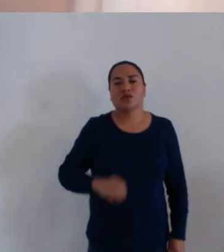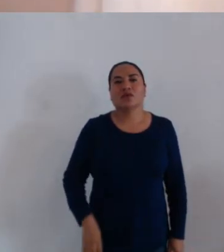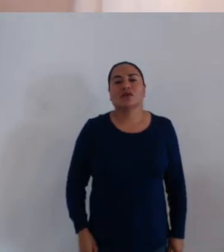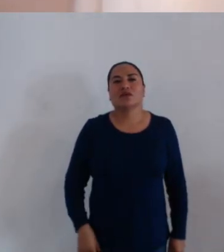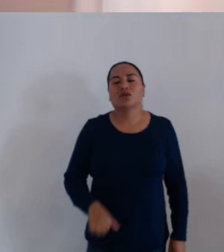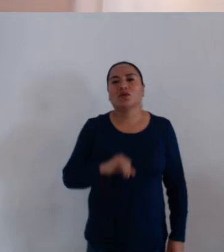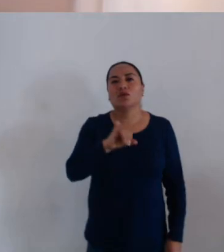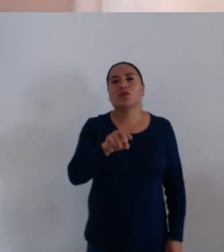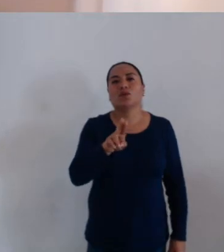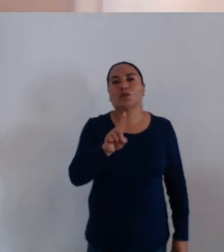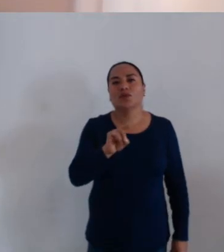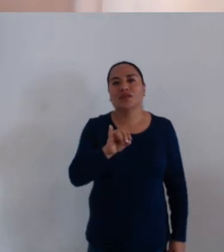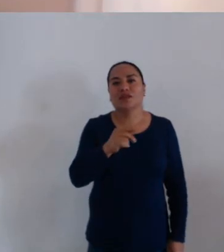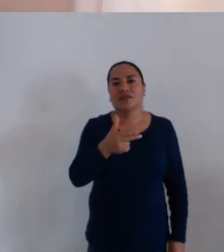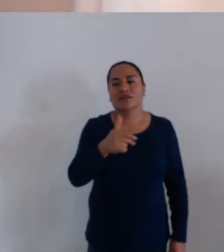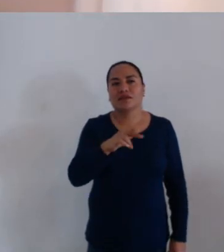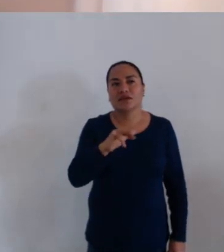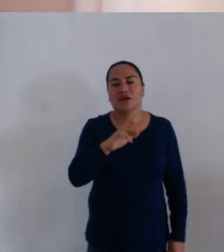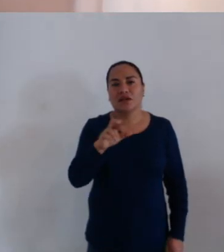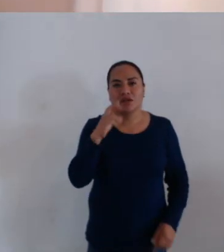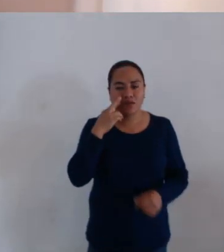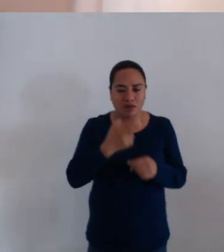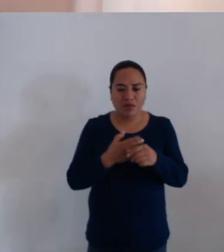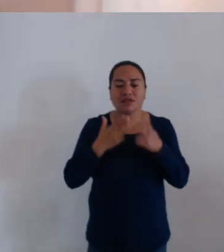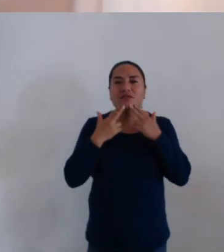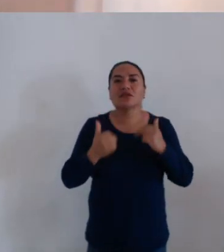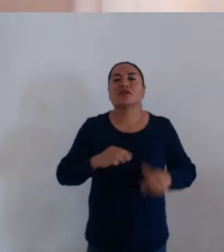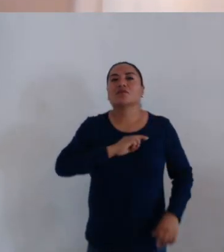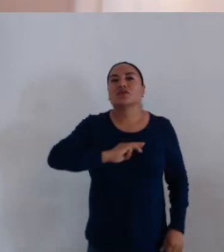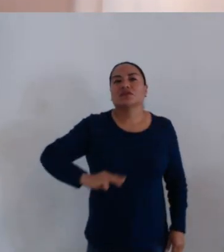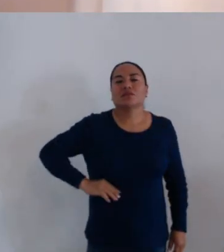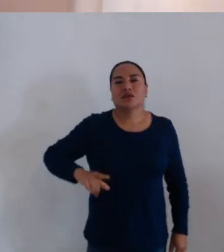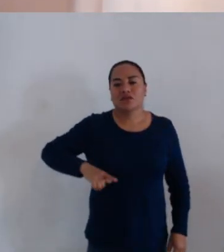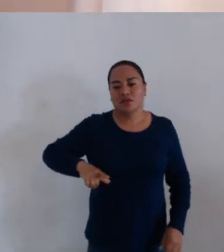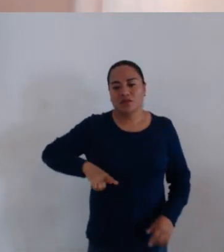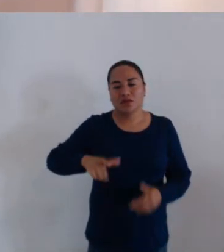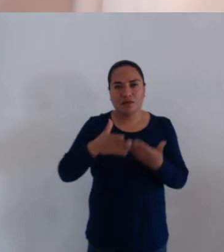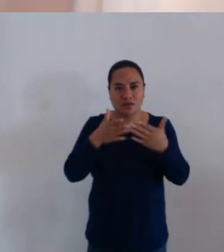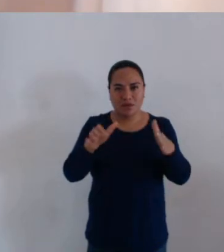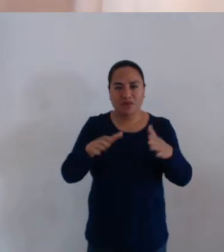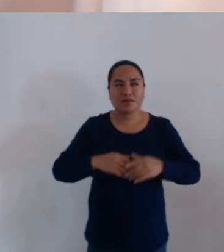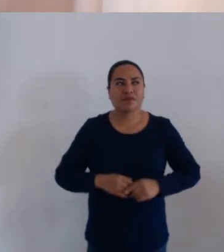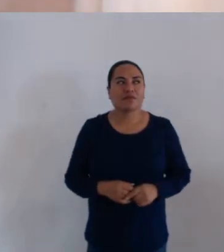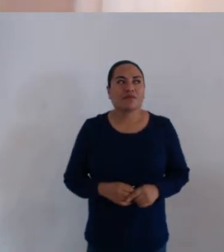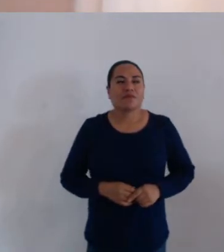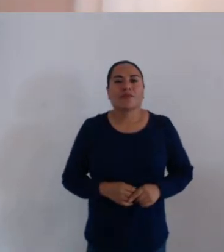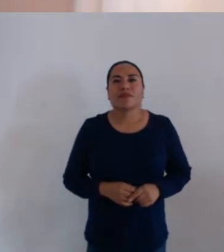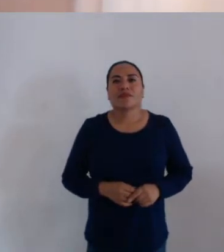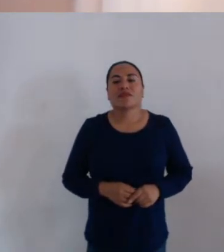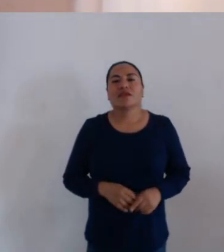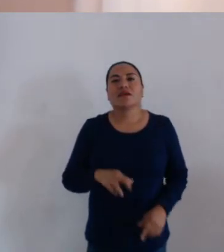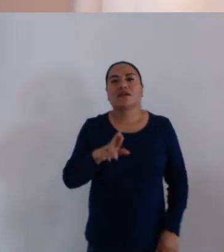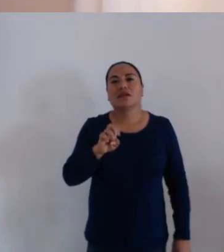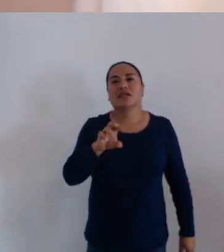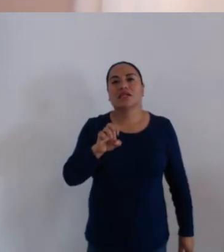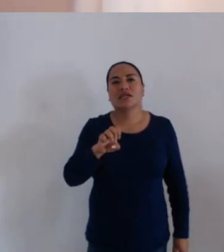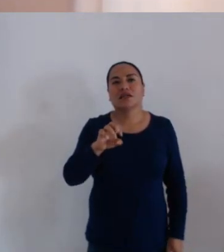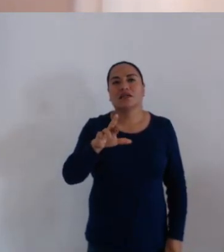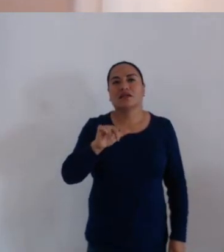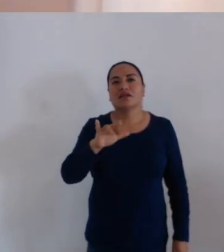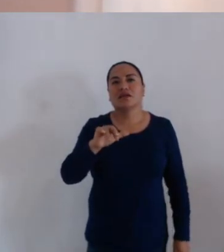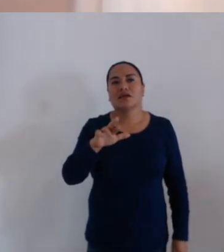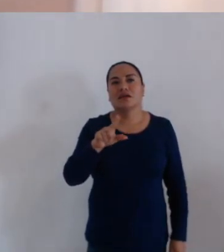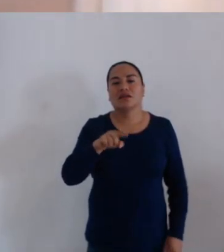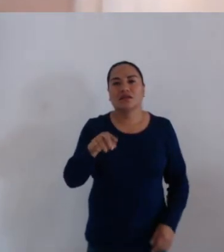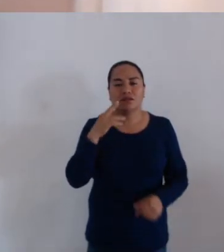Ciudadana Judit Carreño Hernández, Regidora de Hacienda Municipal y de Transparencia y Gobierno Abierto. Ciudadano René Ricardo Limón,